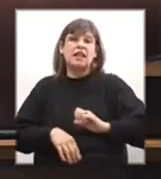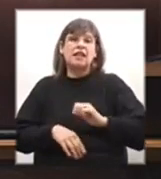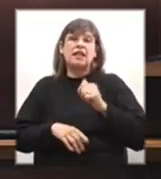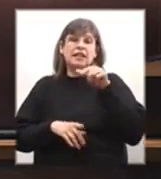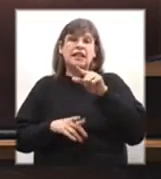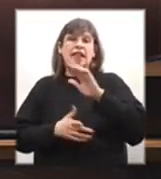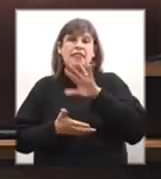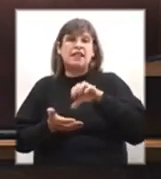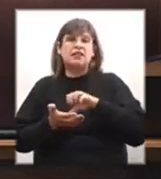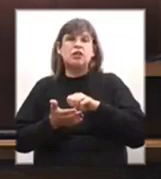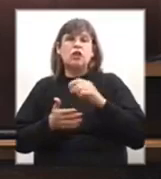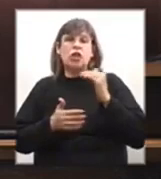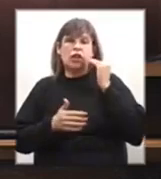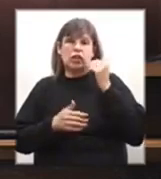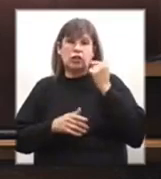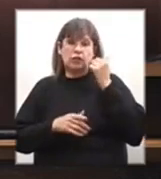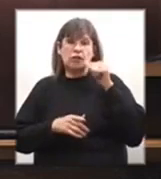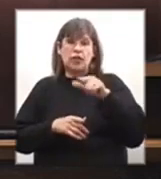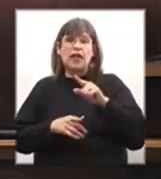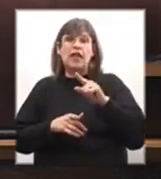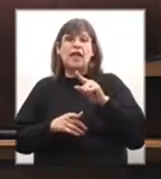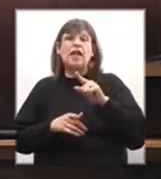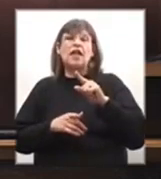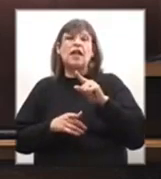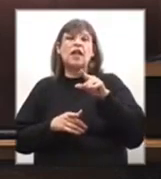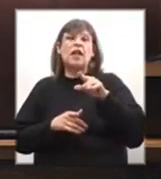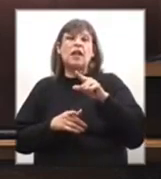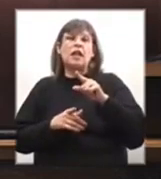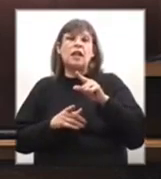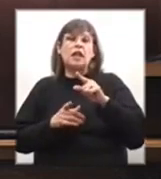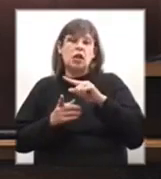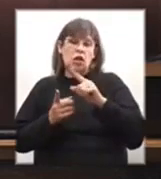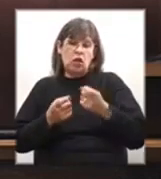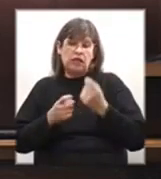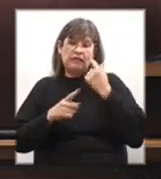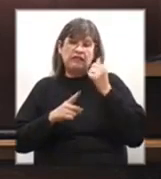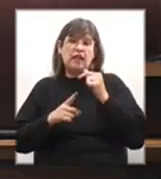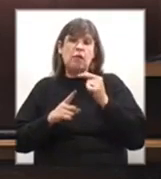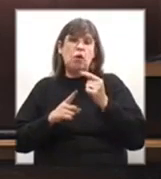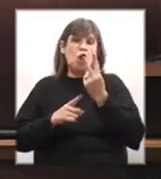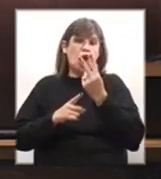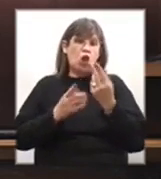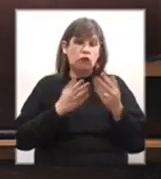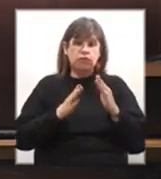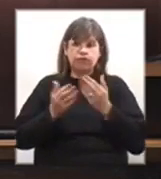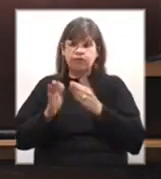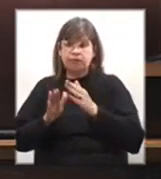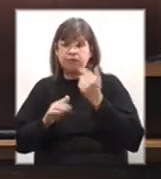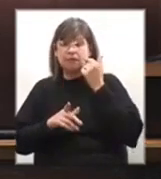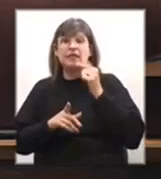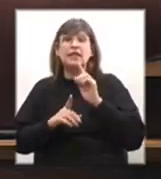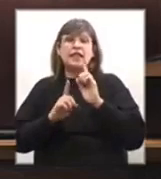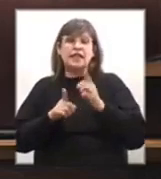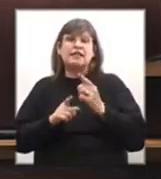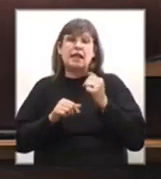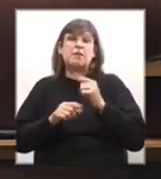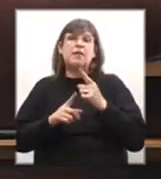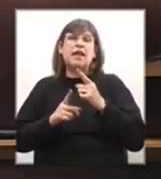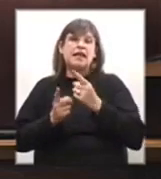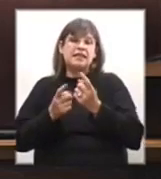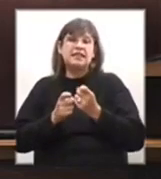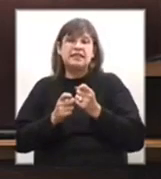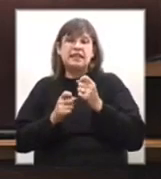bloque quirúrgico de la ciudad de Juanacase. Necesitamos reabrir esos dos bloques. También necesitamos mejorar las condiciones